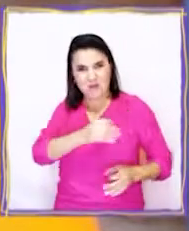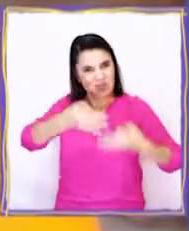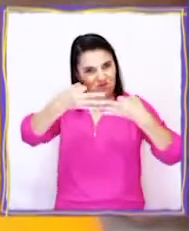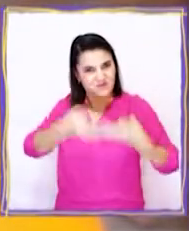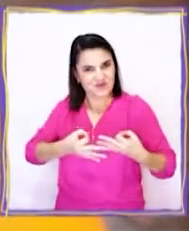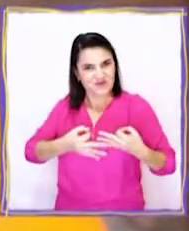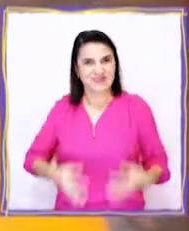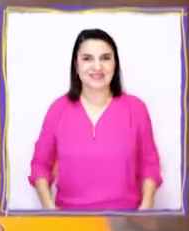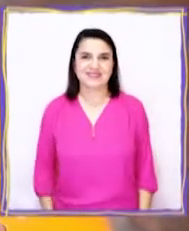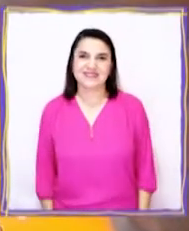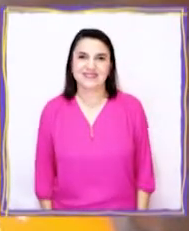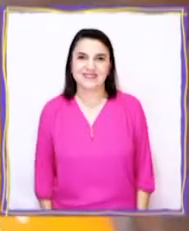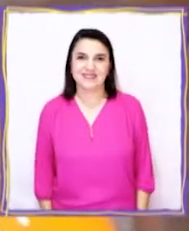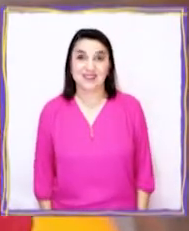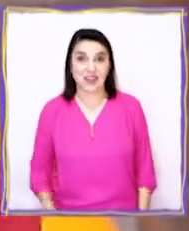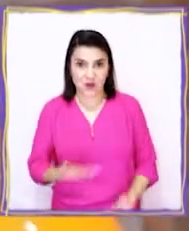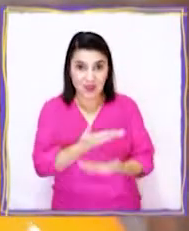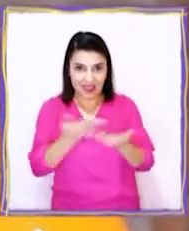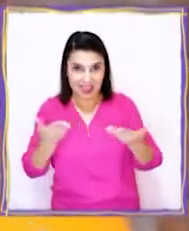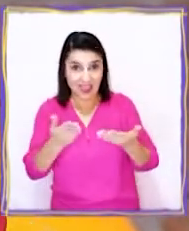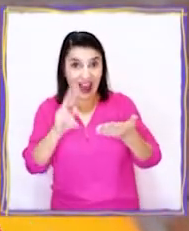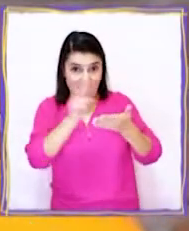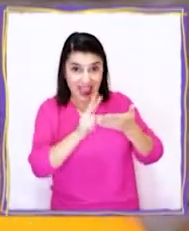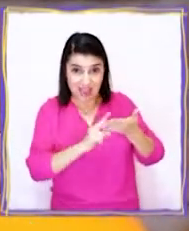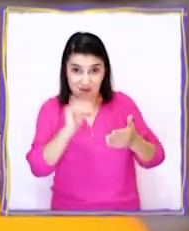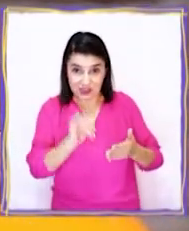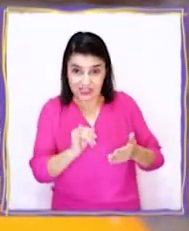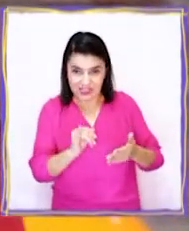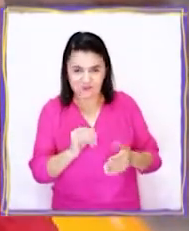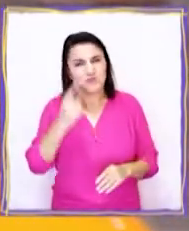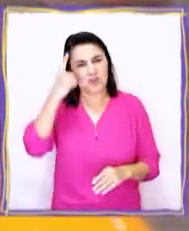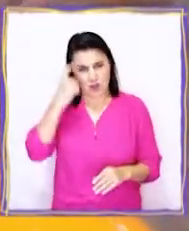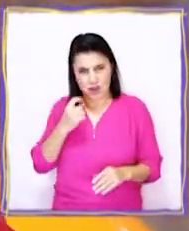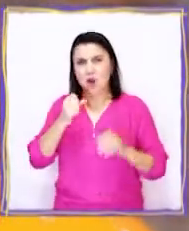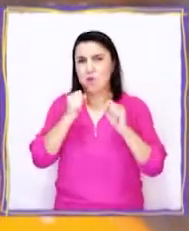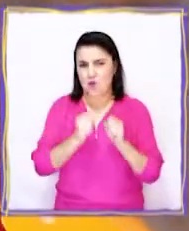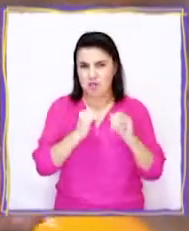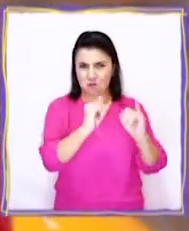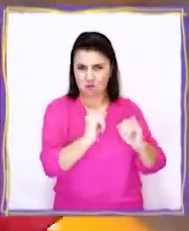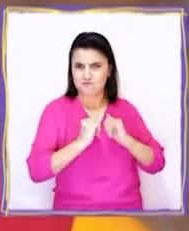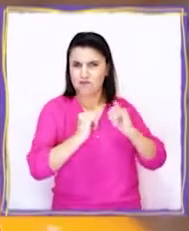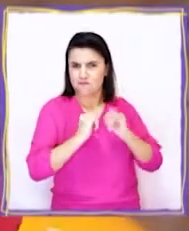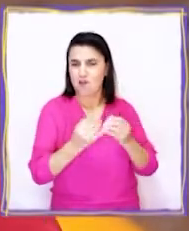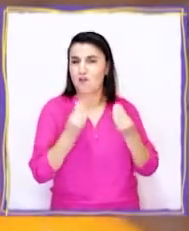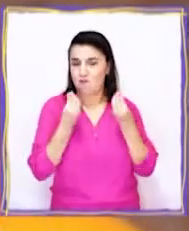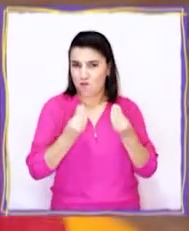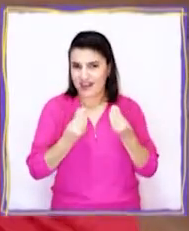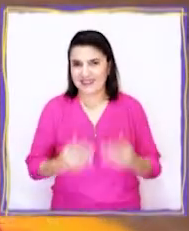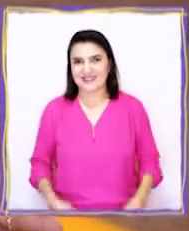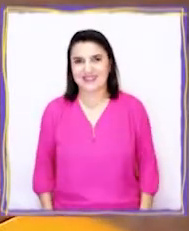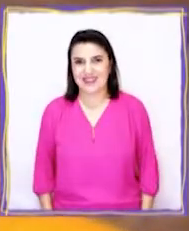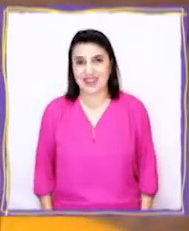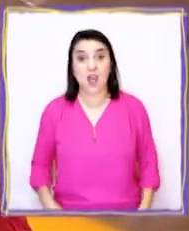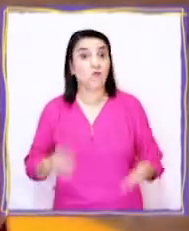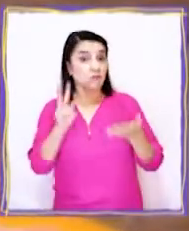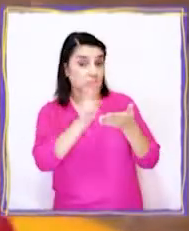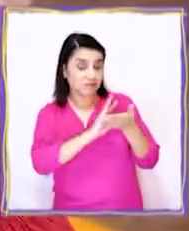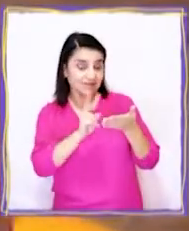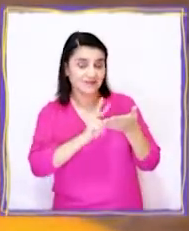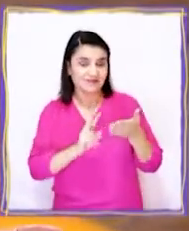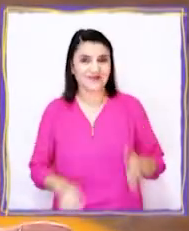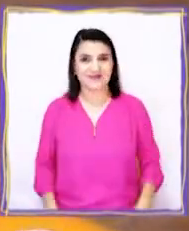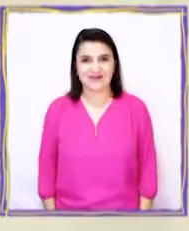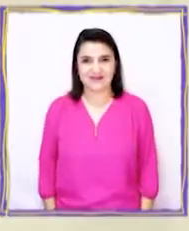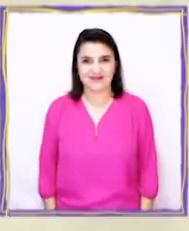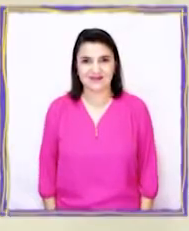rápida y directa. ¿Qué dicen? ¿Lo leemos? Yo creo que podemos obtener muy buena información de aquí. Veamos